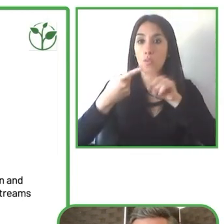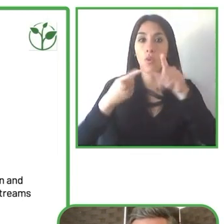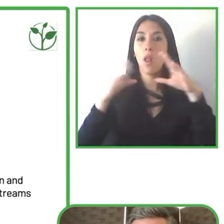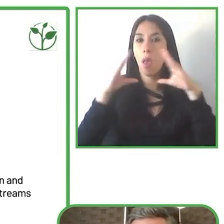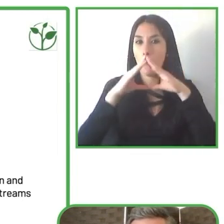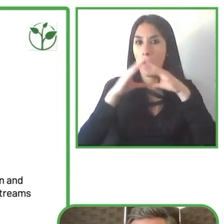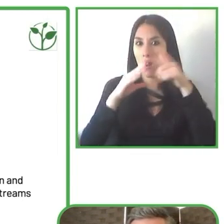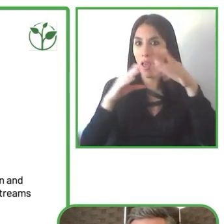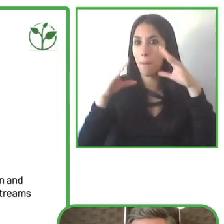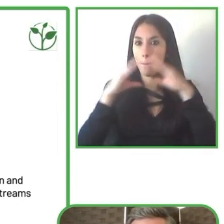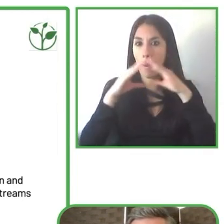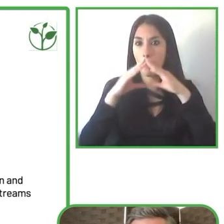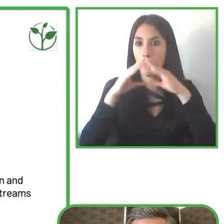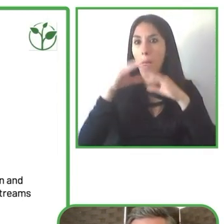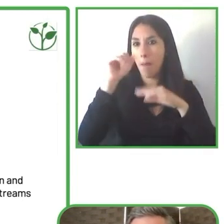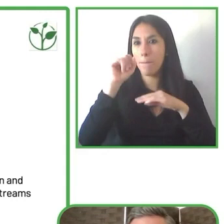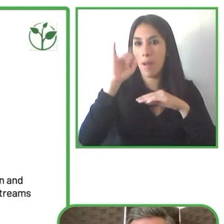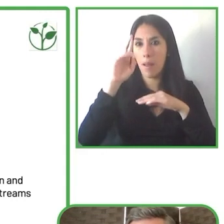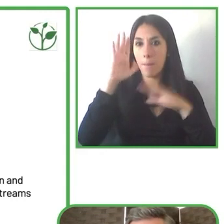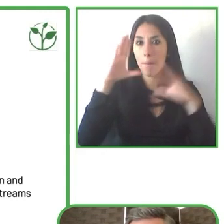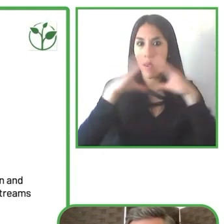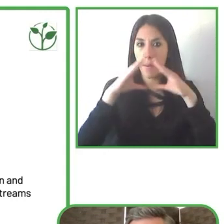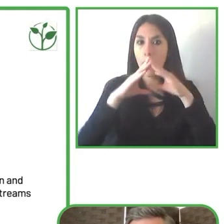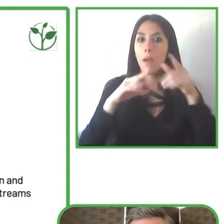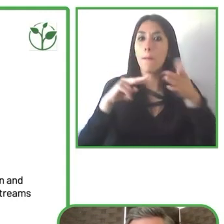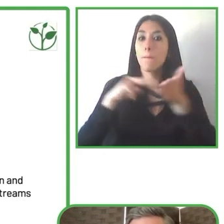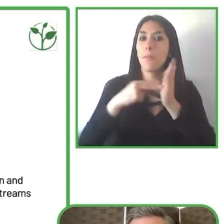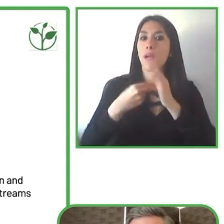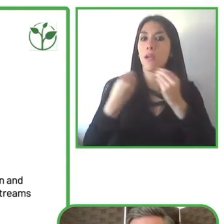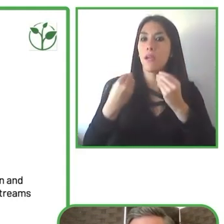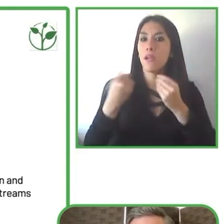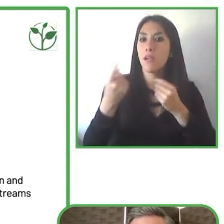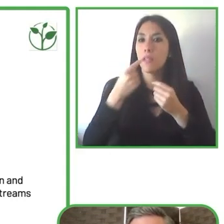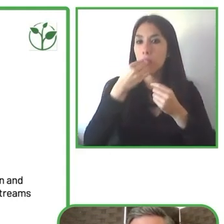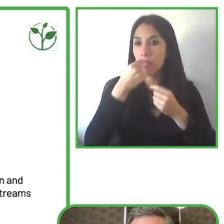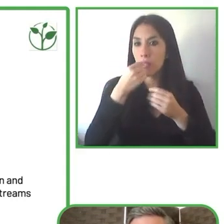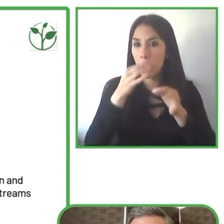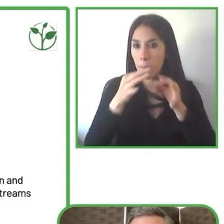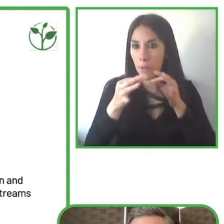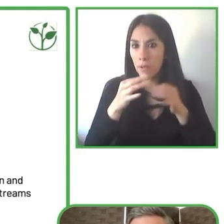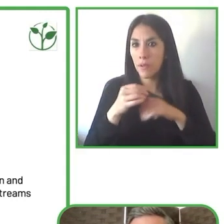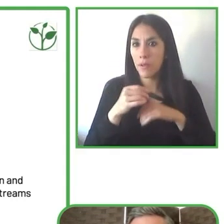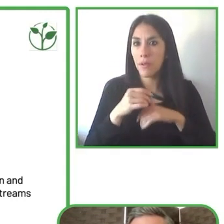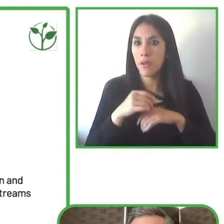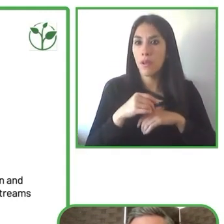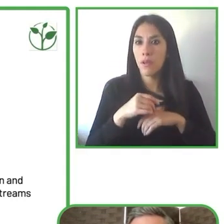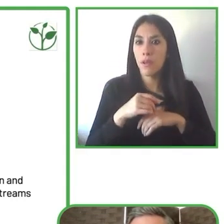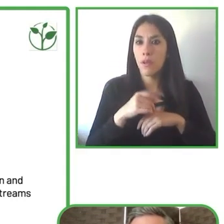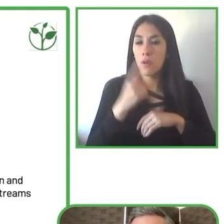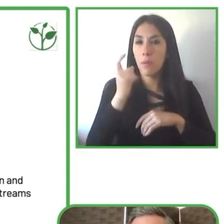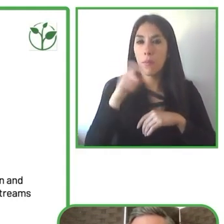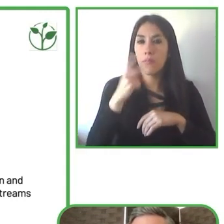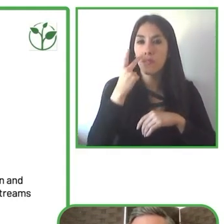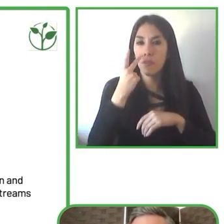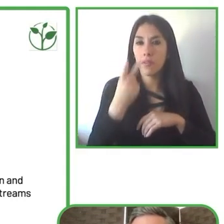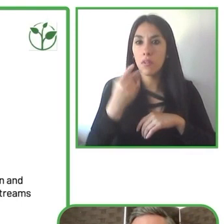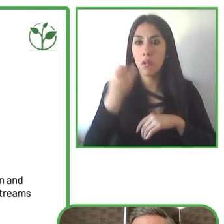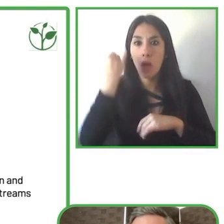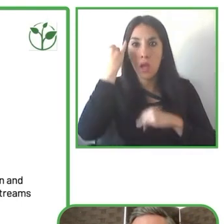son el resultado directo de iniciativas de liderazgo estas son